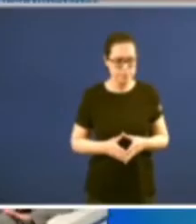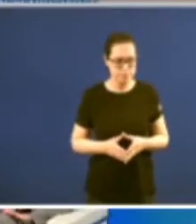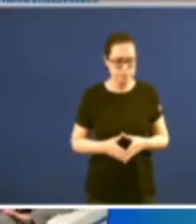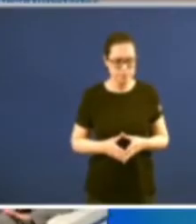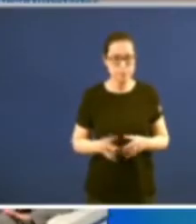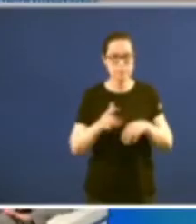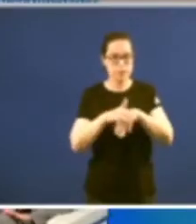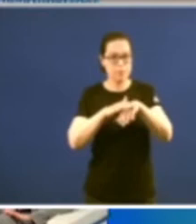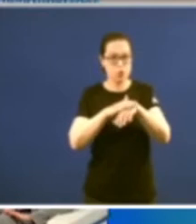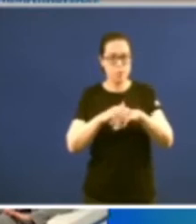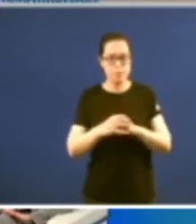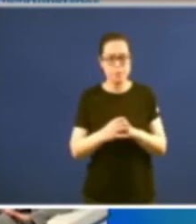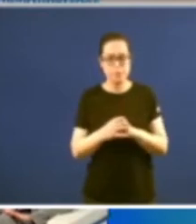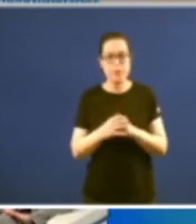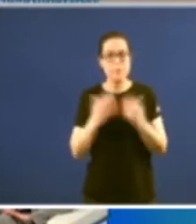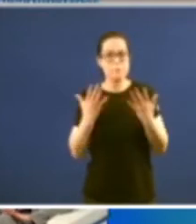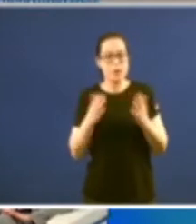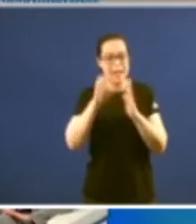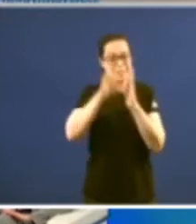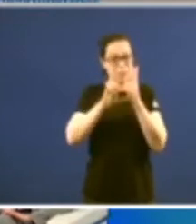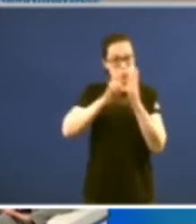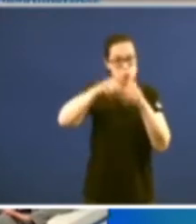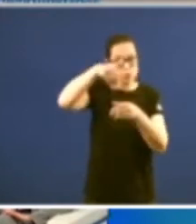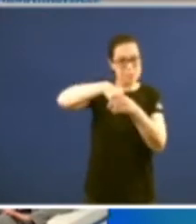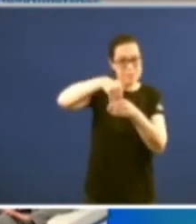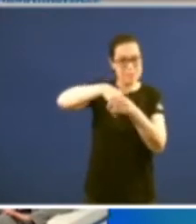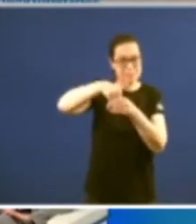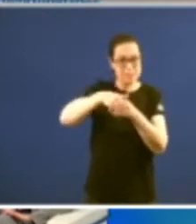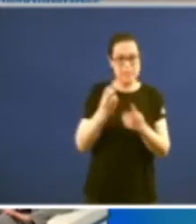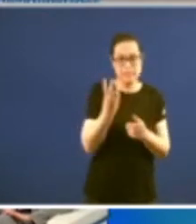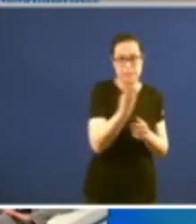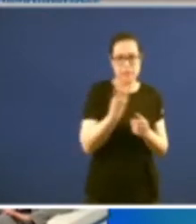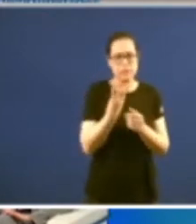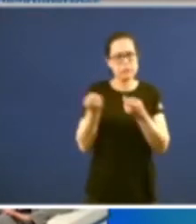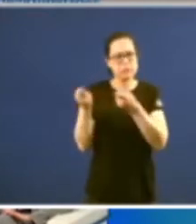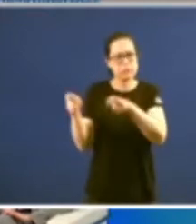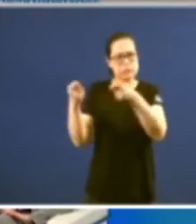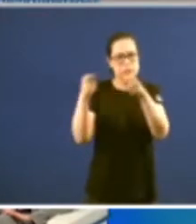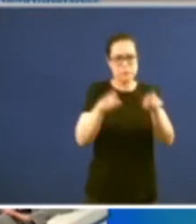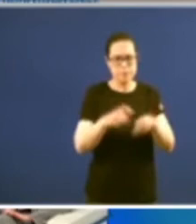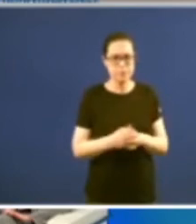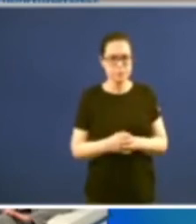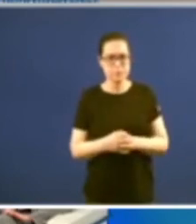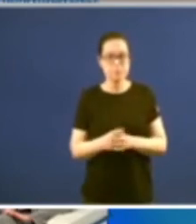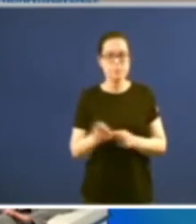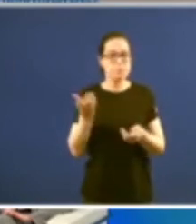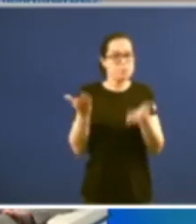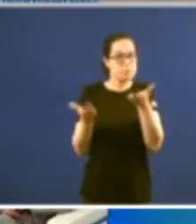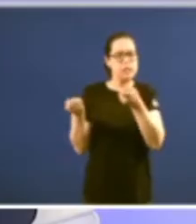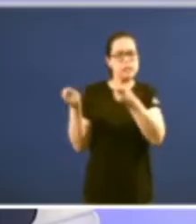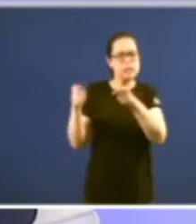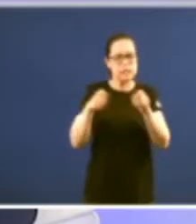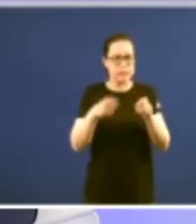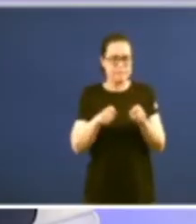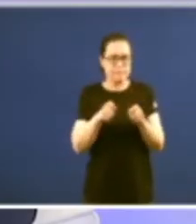perdón pero os Estatutos son perfectamente equiparables porque son perfectamente equiparables isto é que me interesa